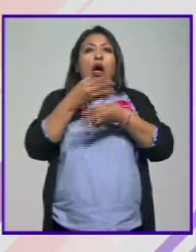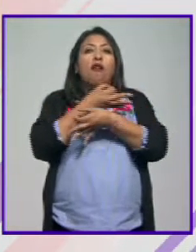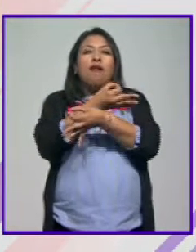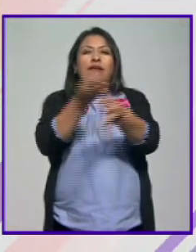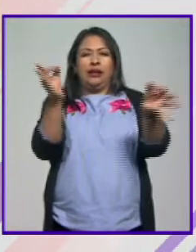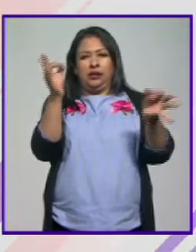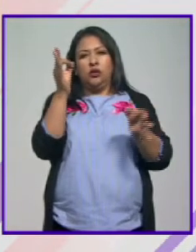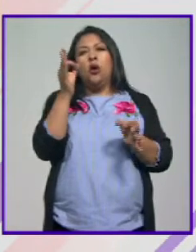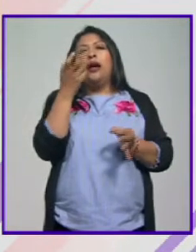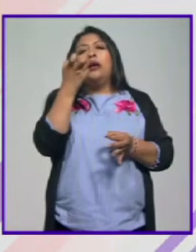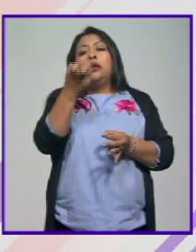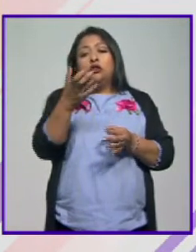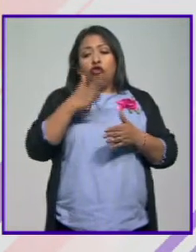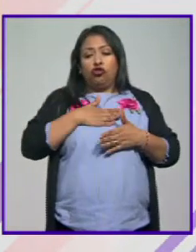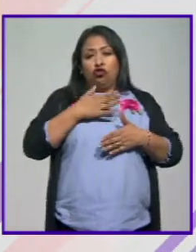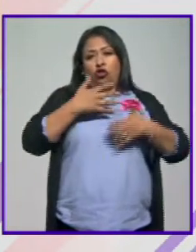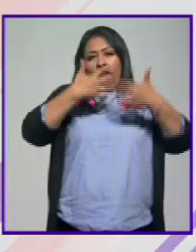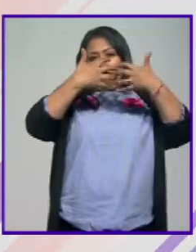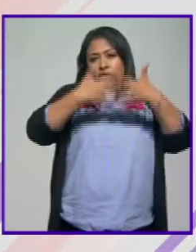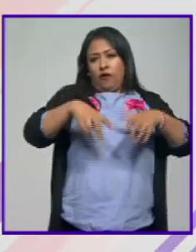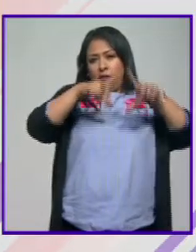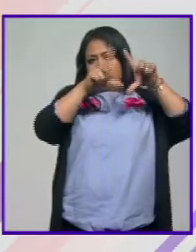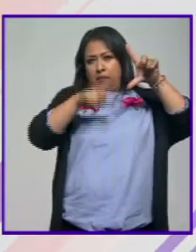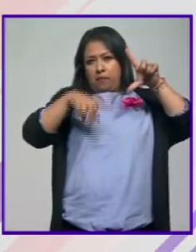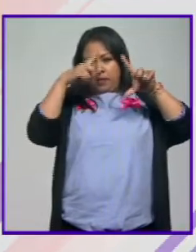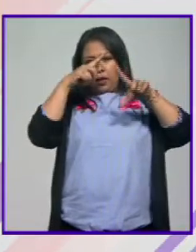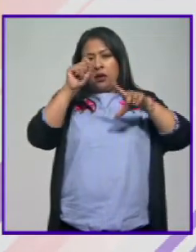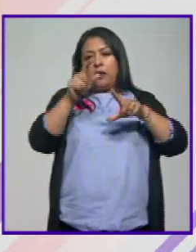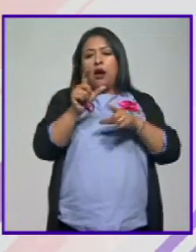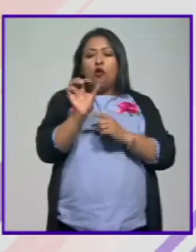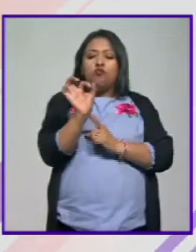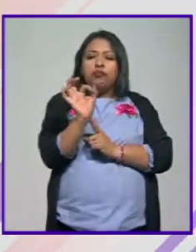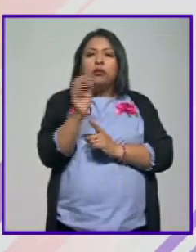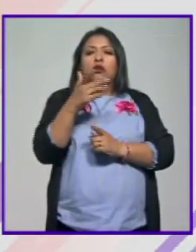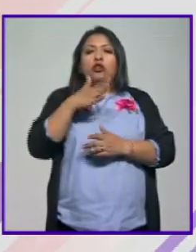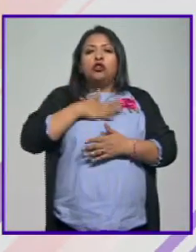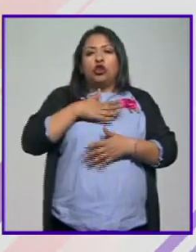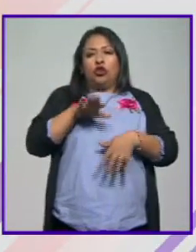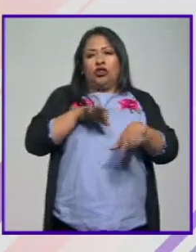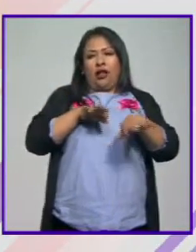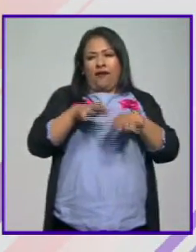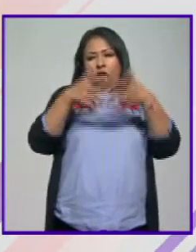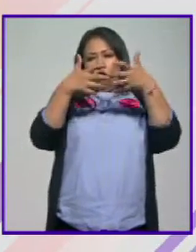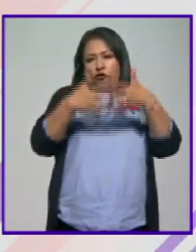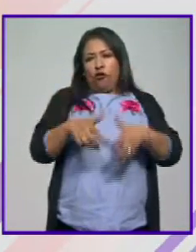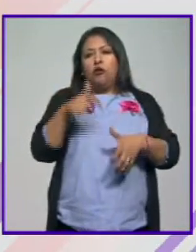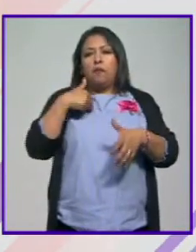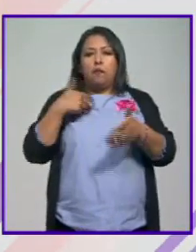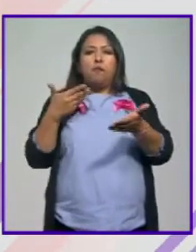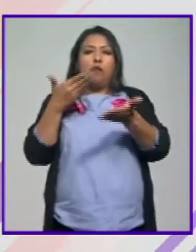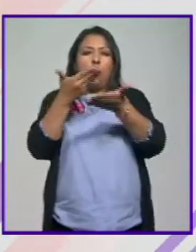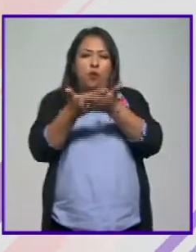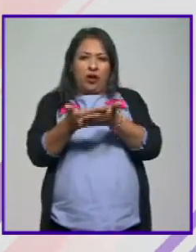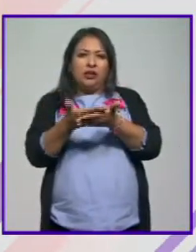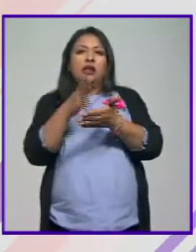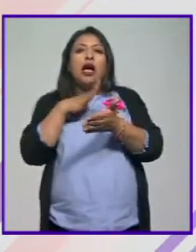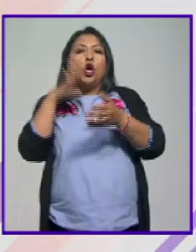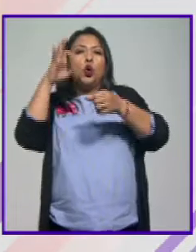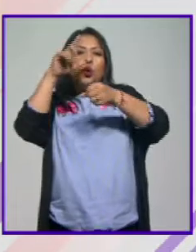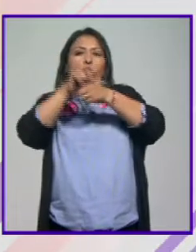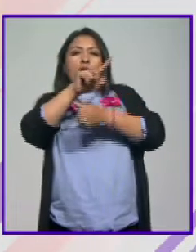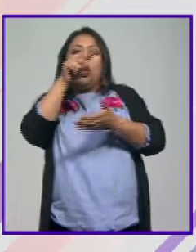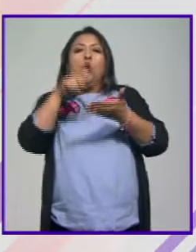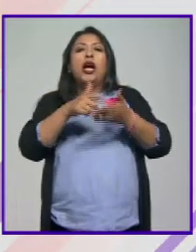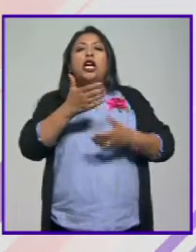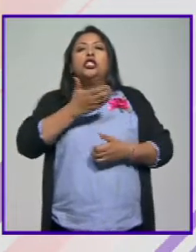es justamente el de los productores de nuestro país y del grano que nosotros trabajamos entonces venimos con una propuesta que es una intervención cultural en